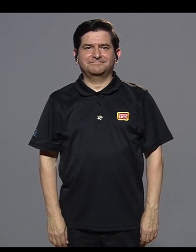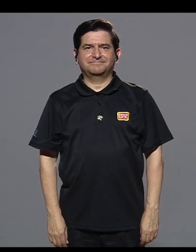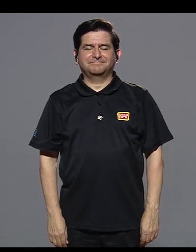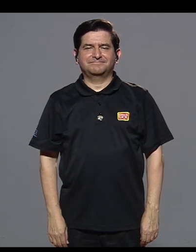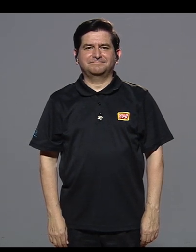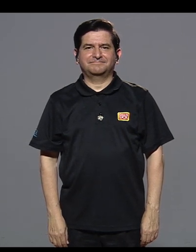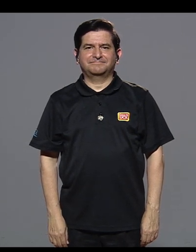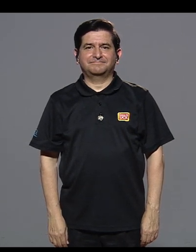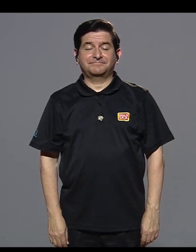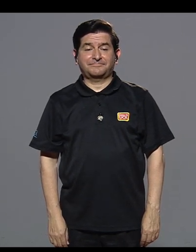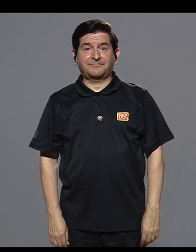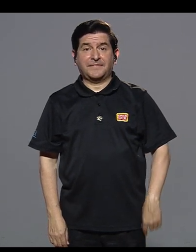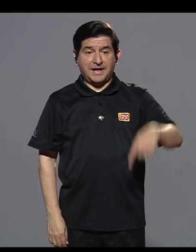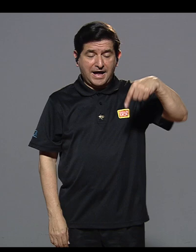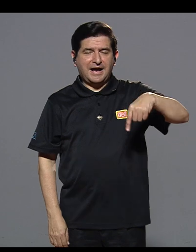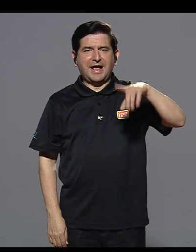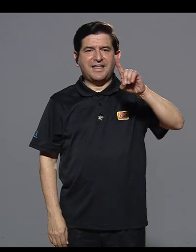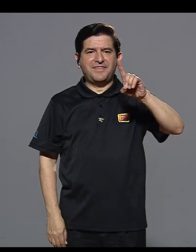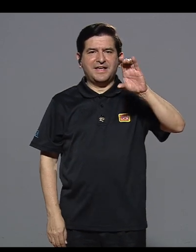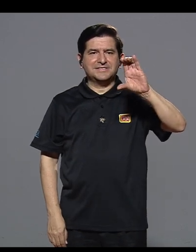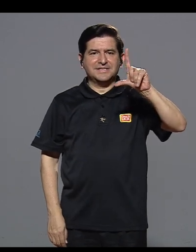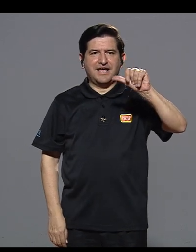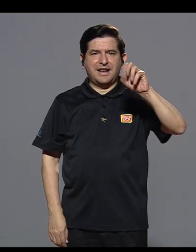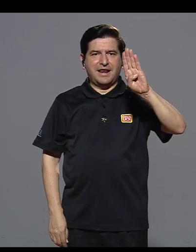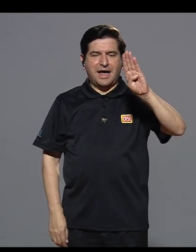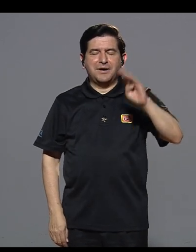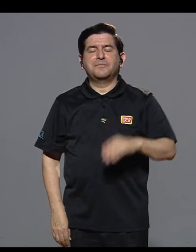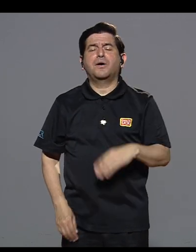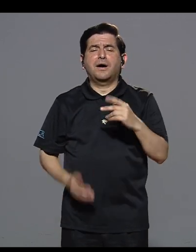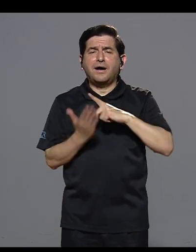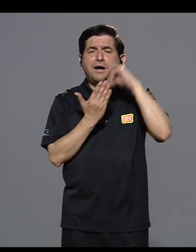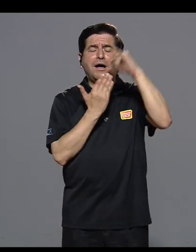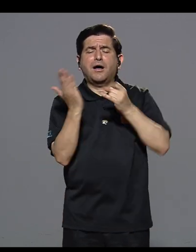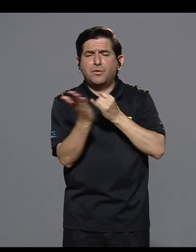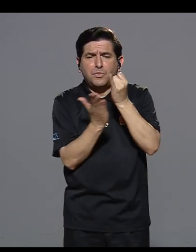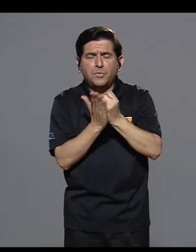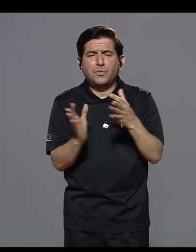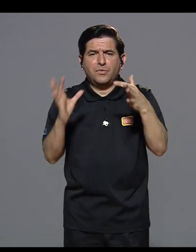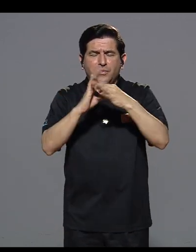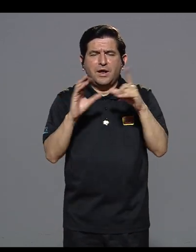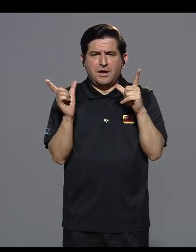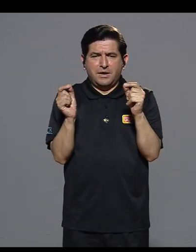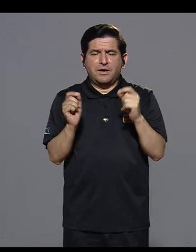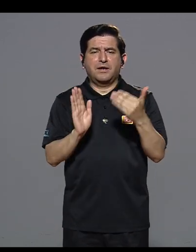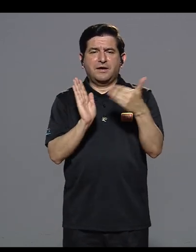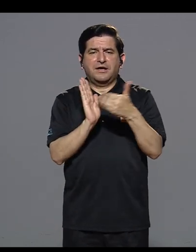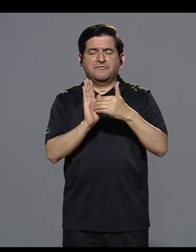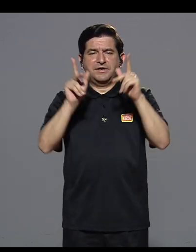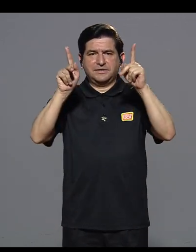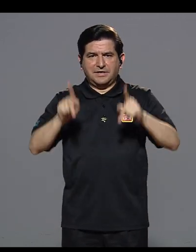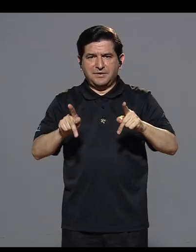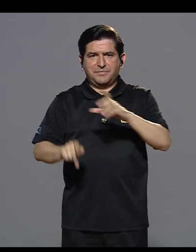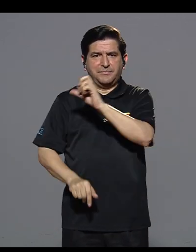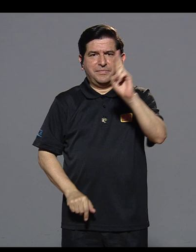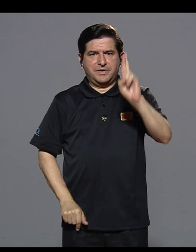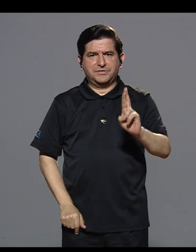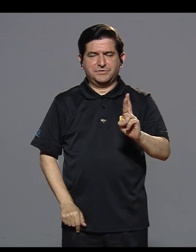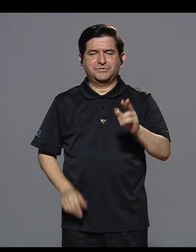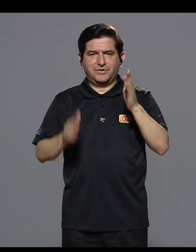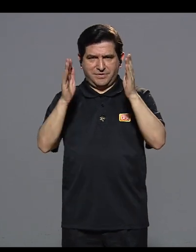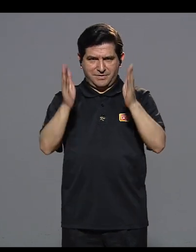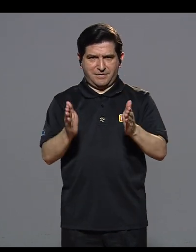Bueno, acá en el DC Lab se realizan proyectos de investigación relacionadas con el cáncer que afectan a los costarricenses. José,